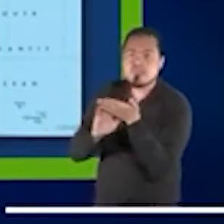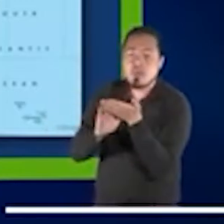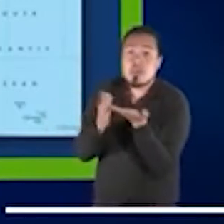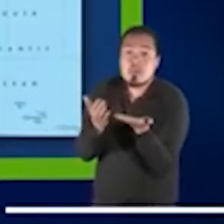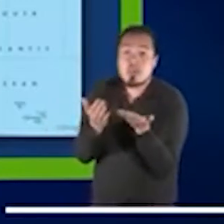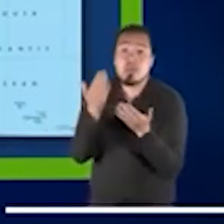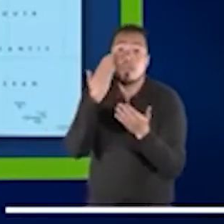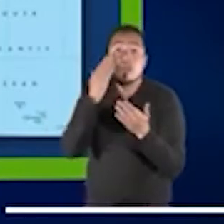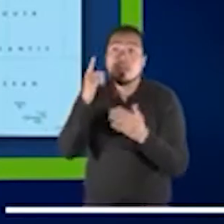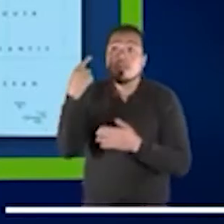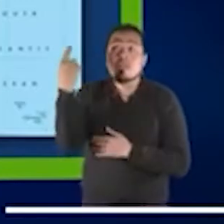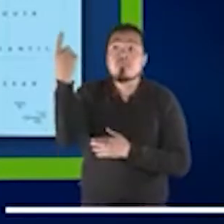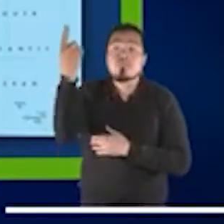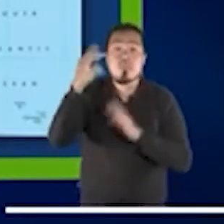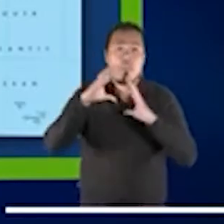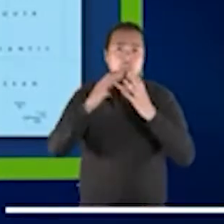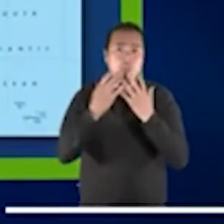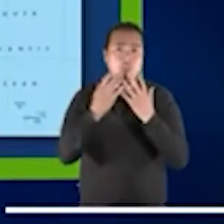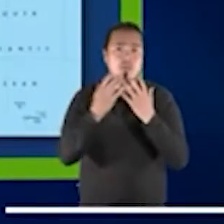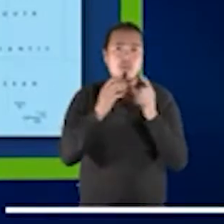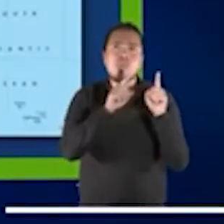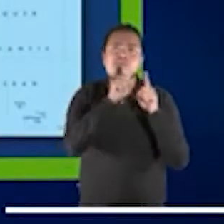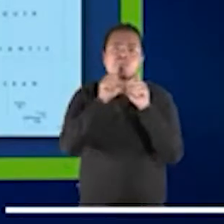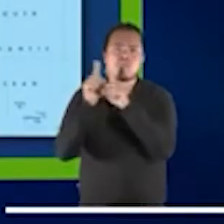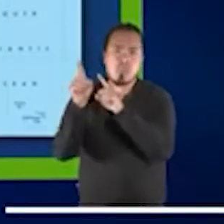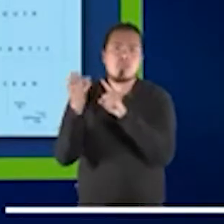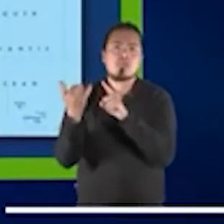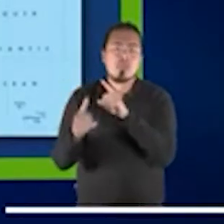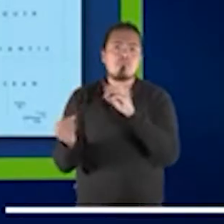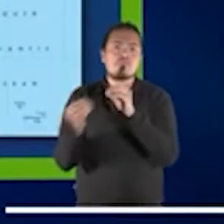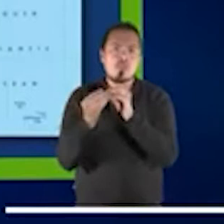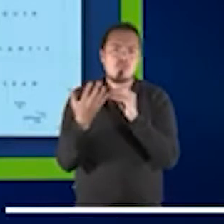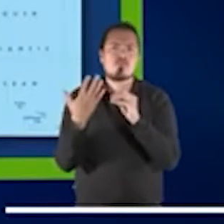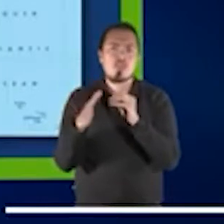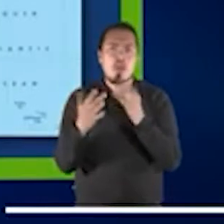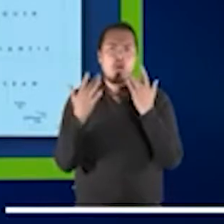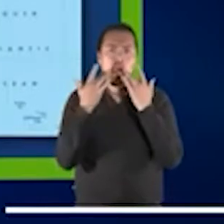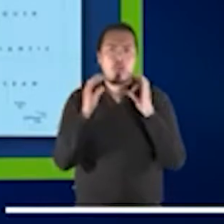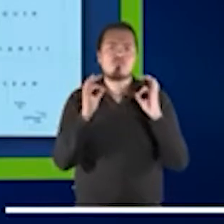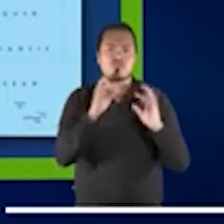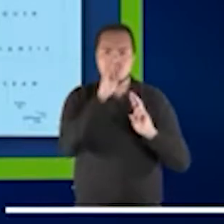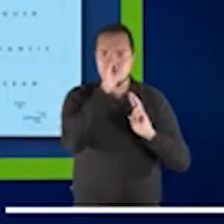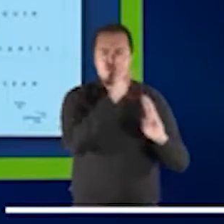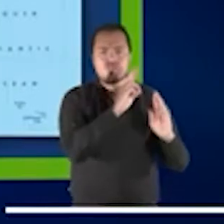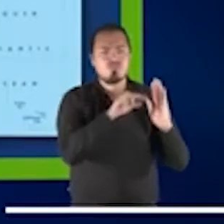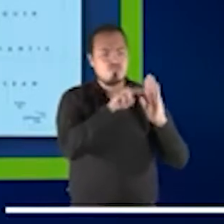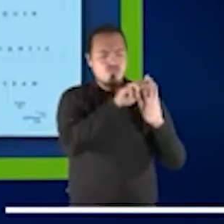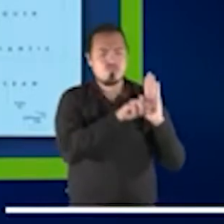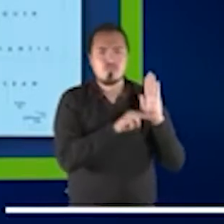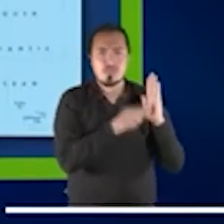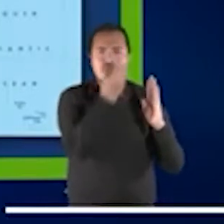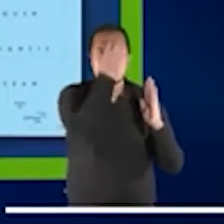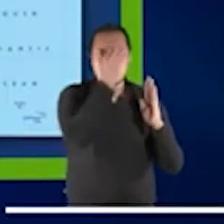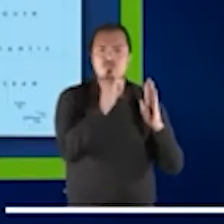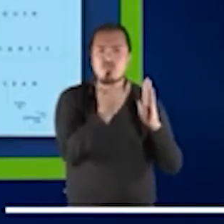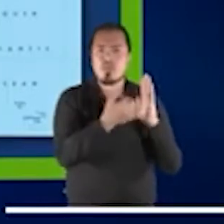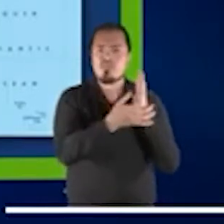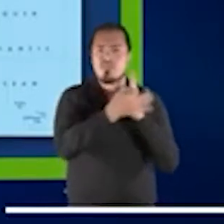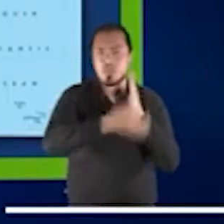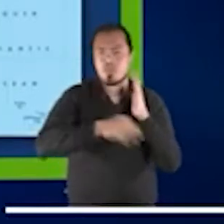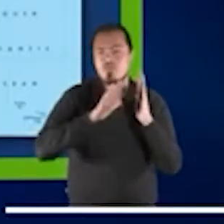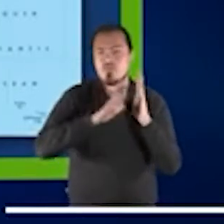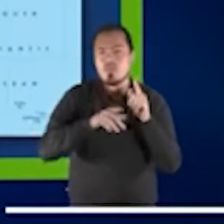partes del mundo también se ha cumplido con una medida de justicia